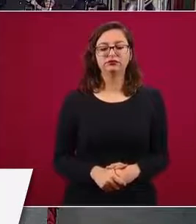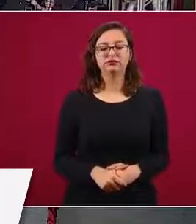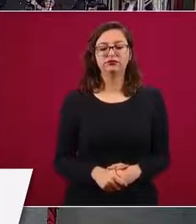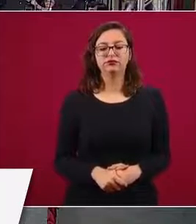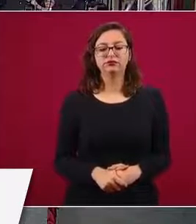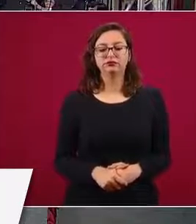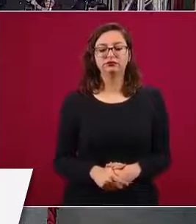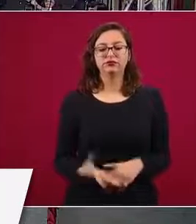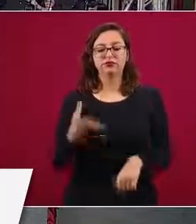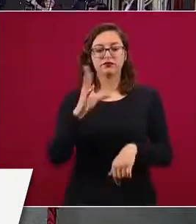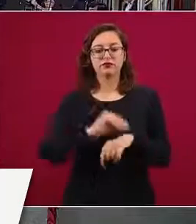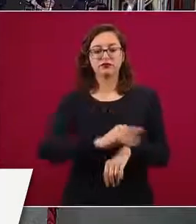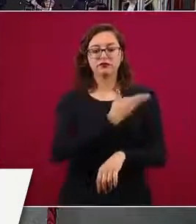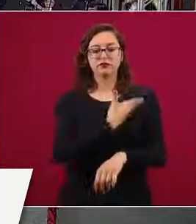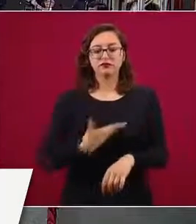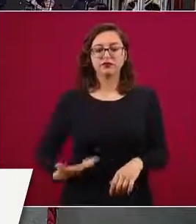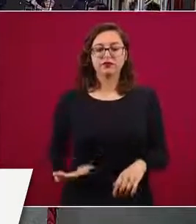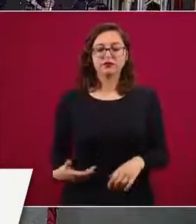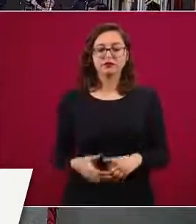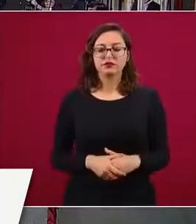Con su permiso, señor presidente,